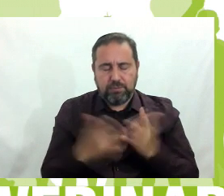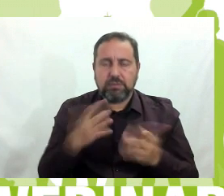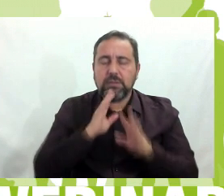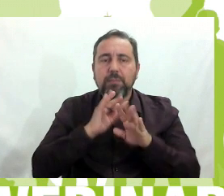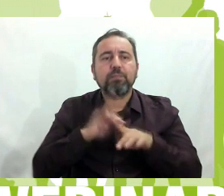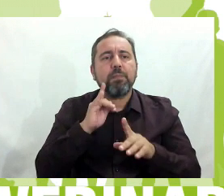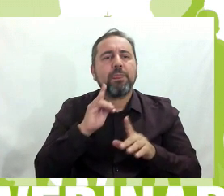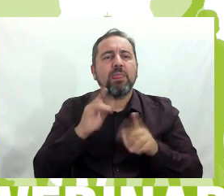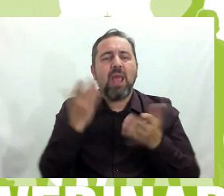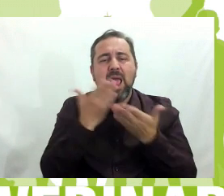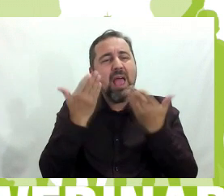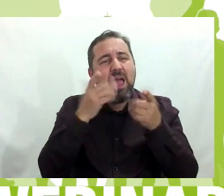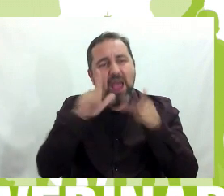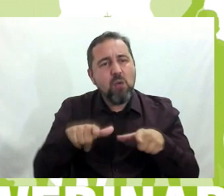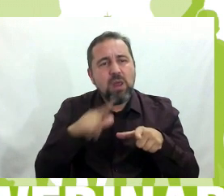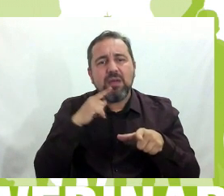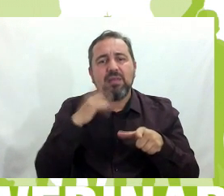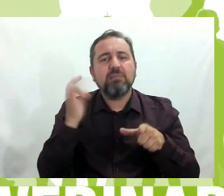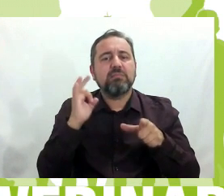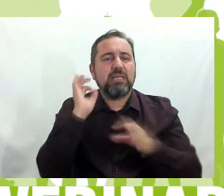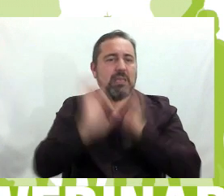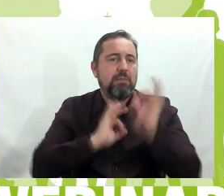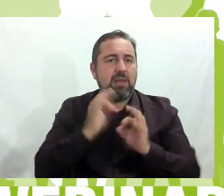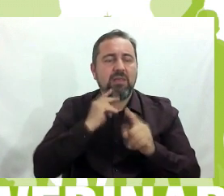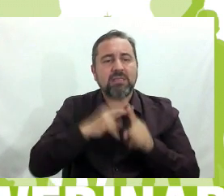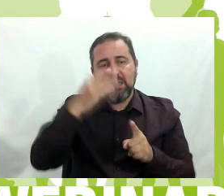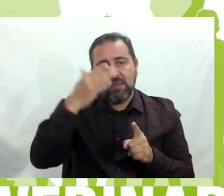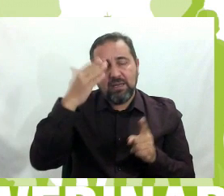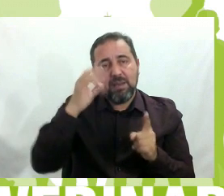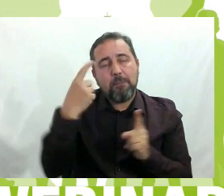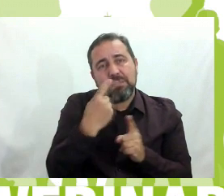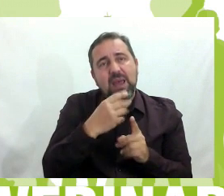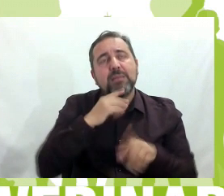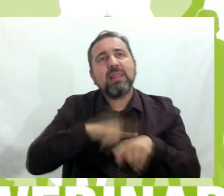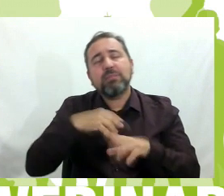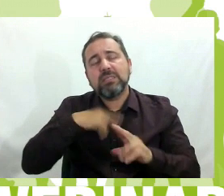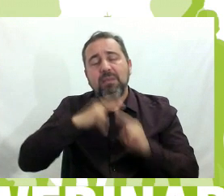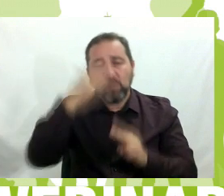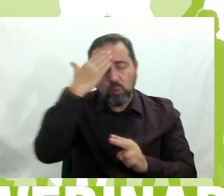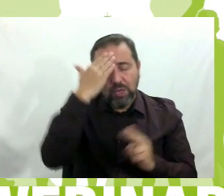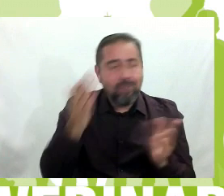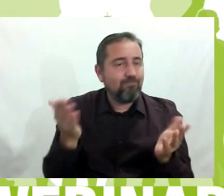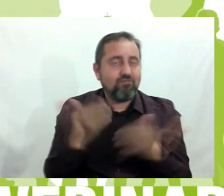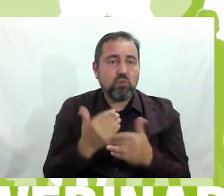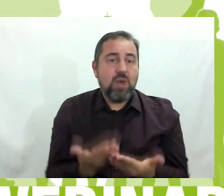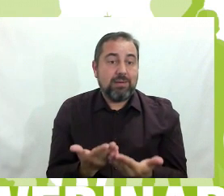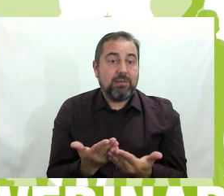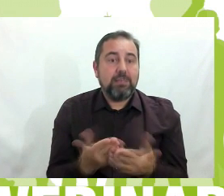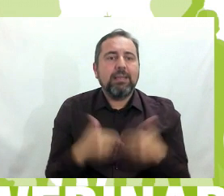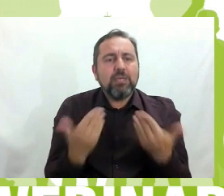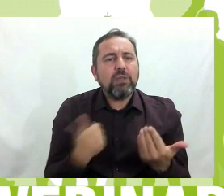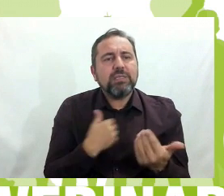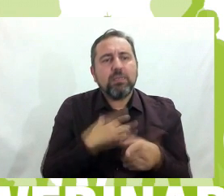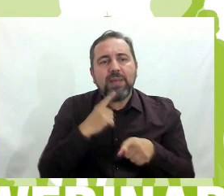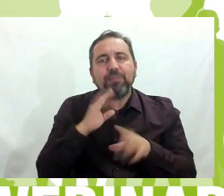que es un poco, en La Rioja no hay tiempo de tutoría en primaria, pero entonces lo que se hace es, se intenta coger